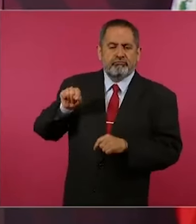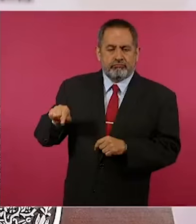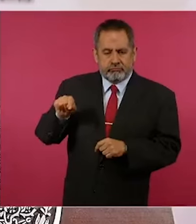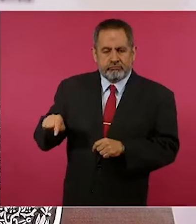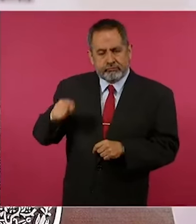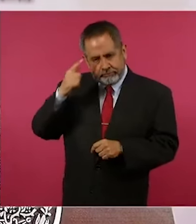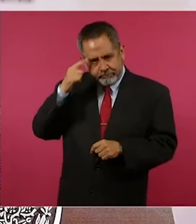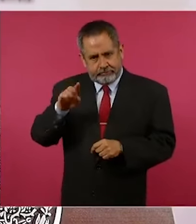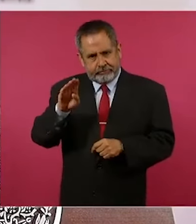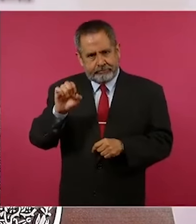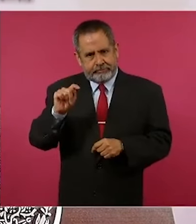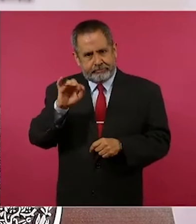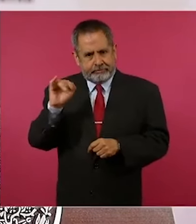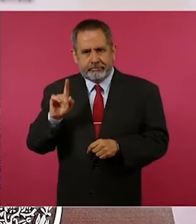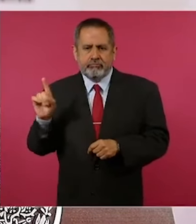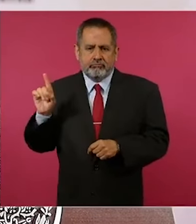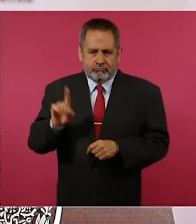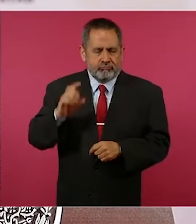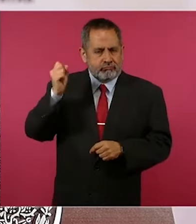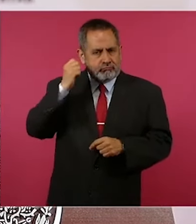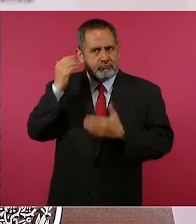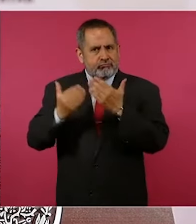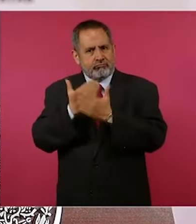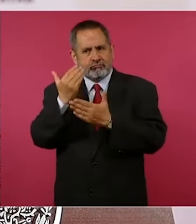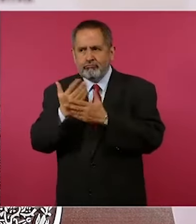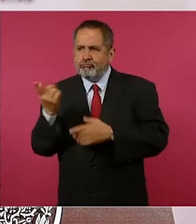a Beatriz, a la mañanera,